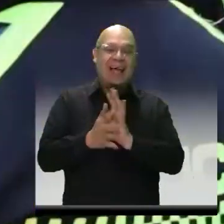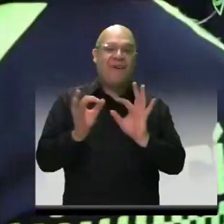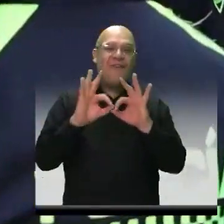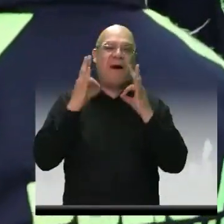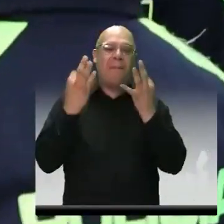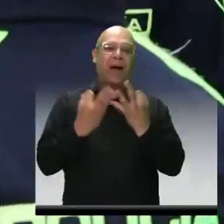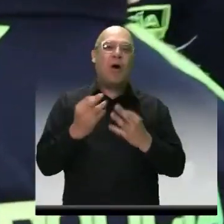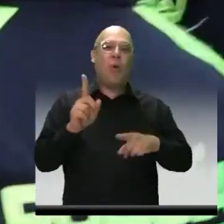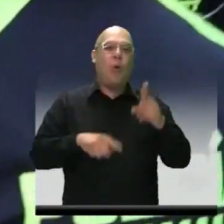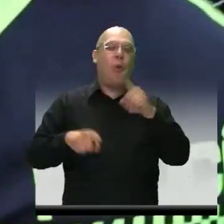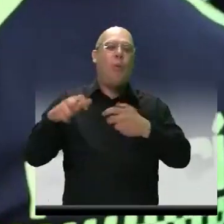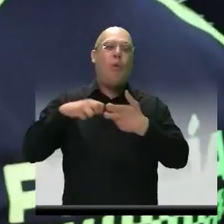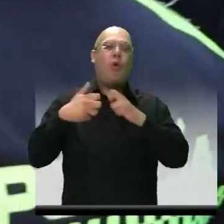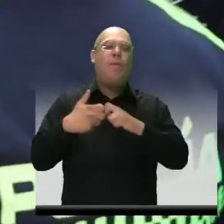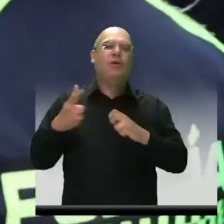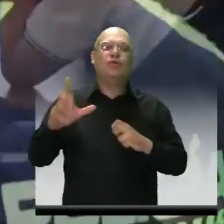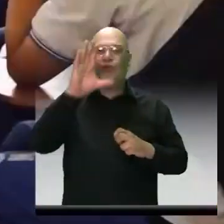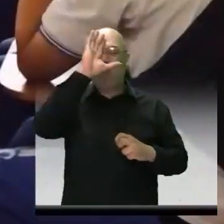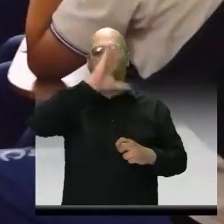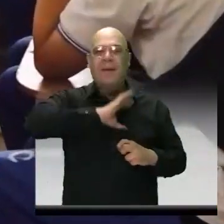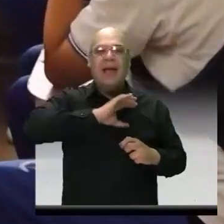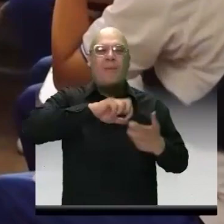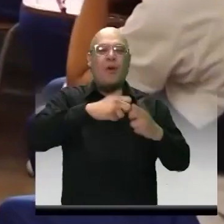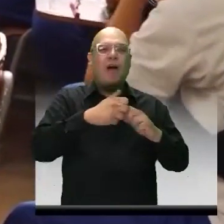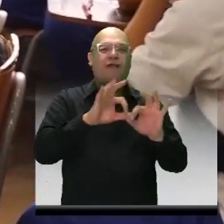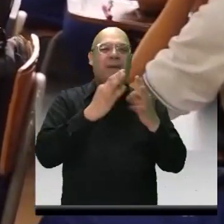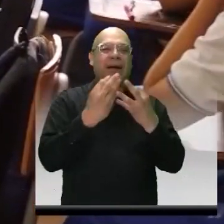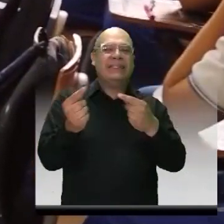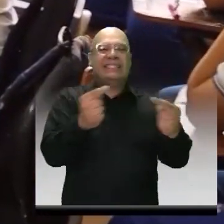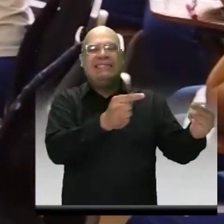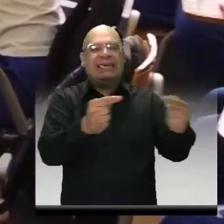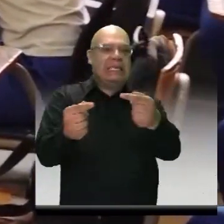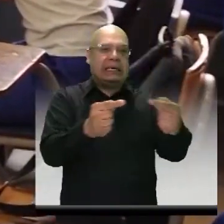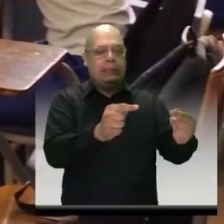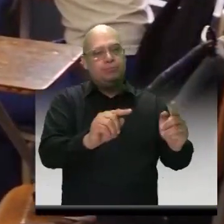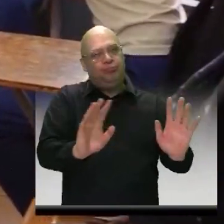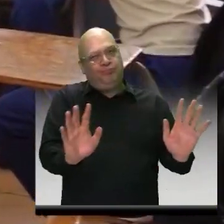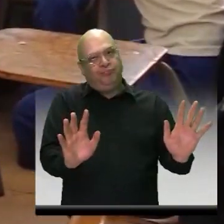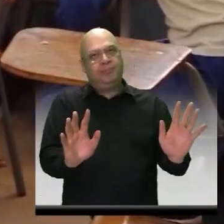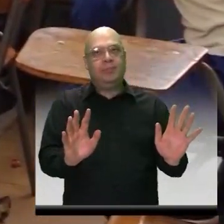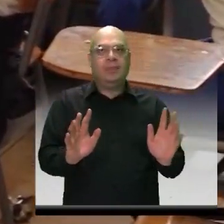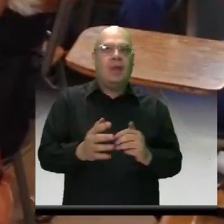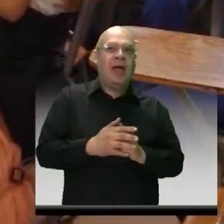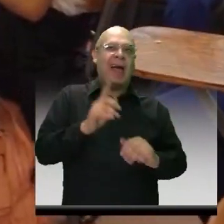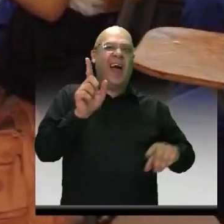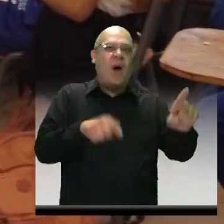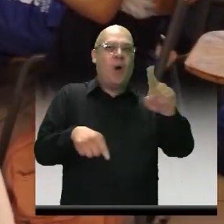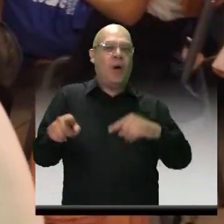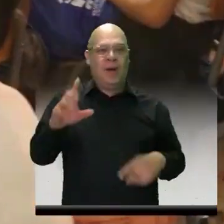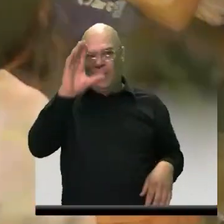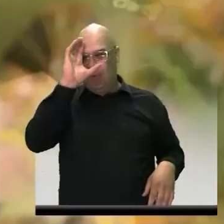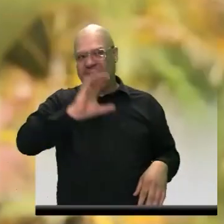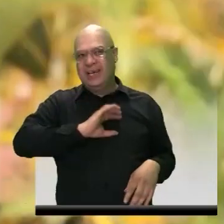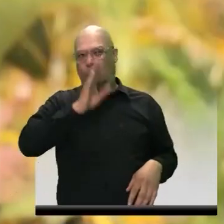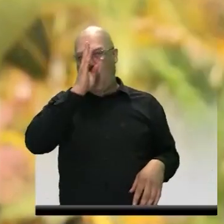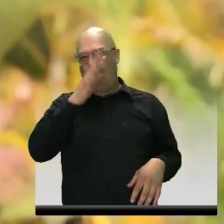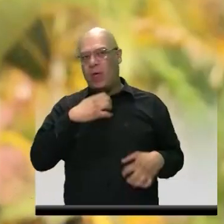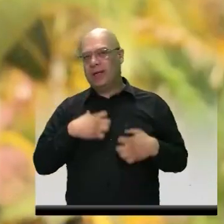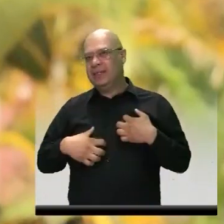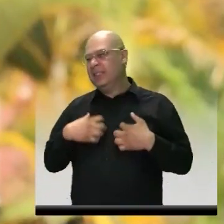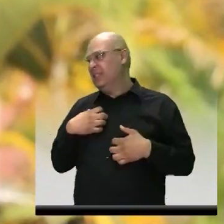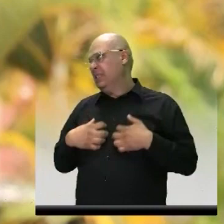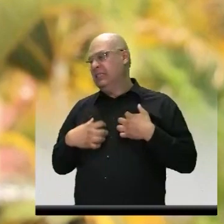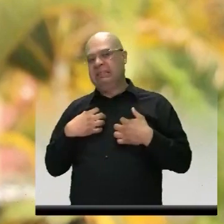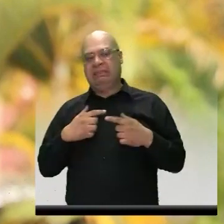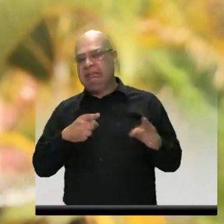problemas con la policía, pero yo creo que, porque es que muchos dudan de los policías, pero yo creo que la policía siempre